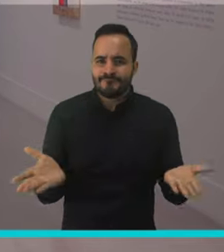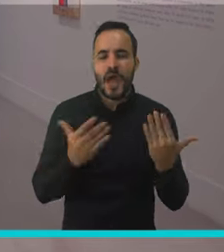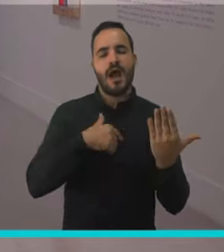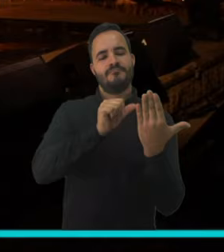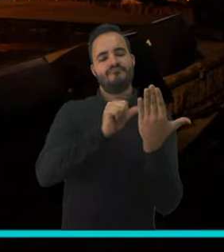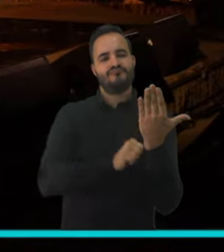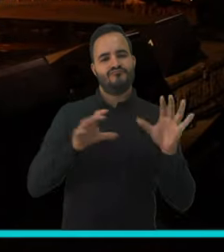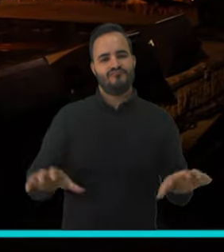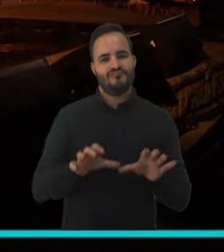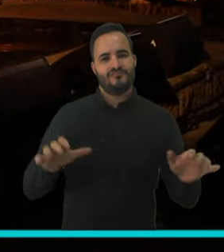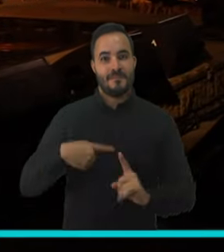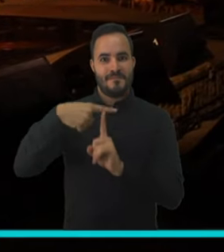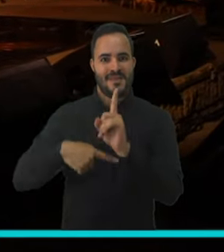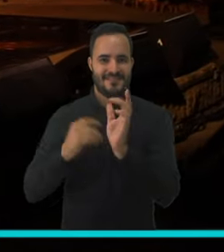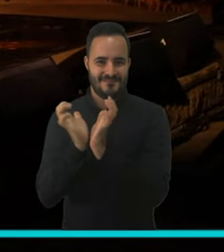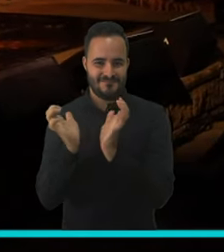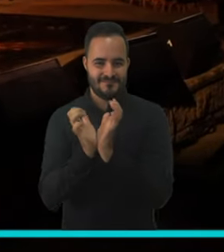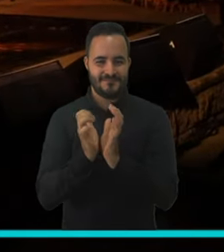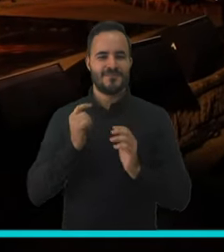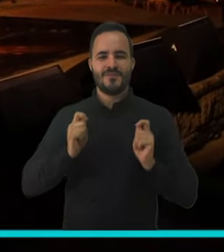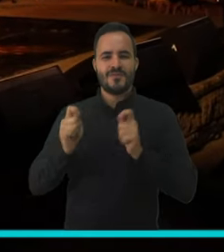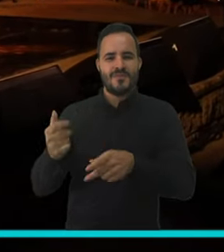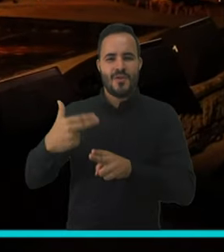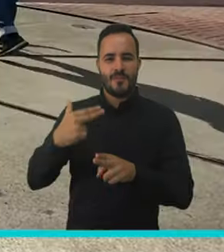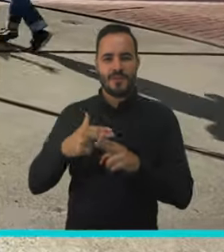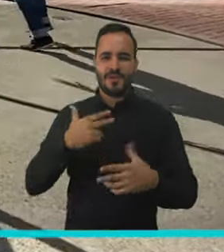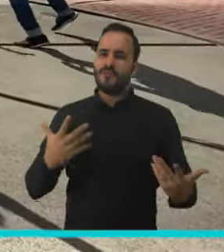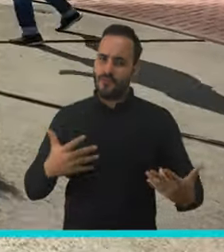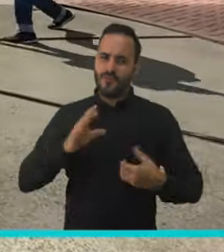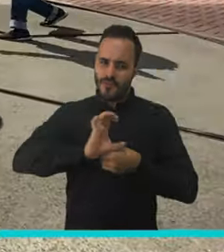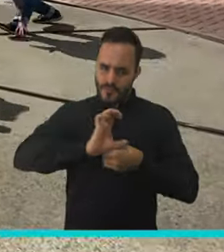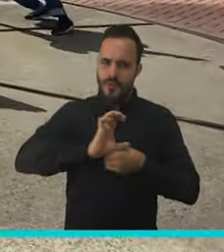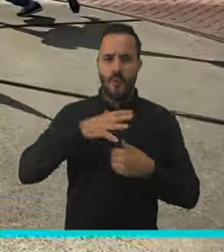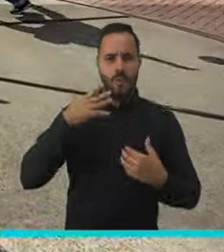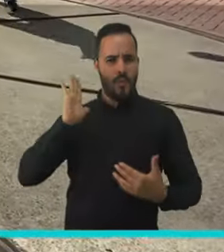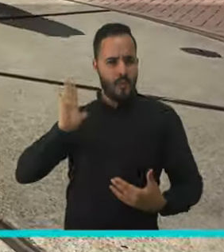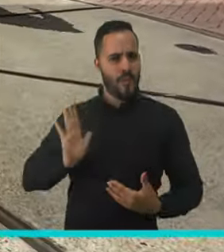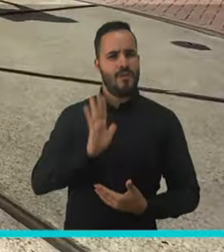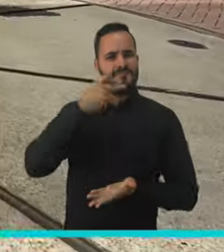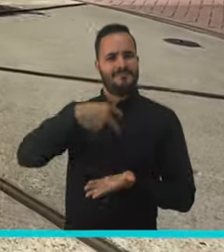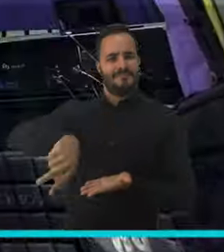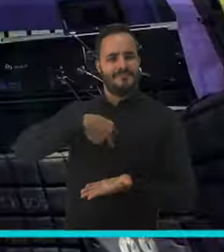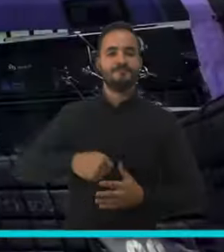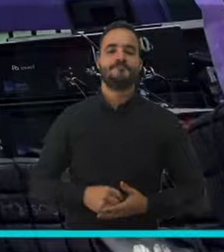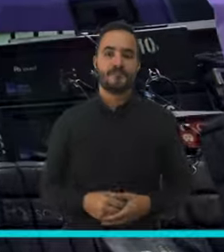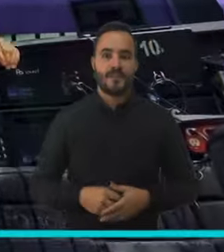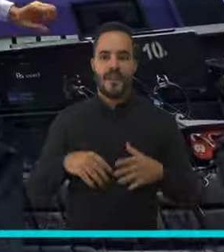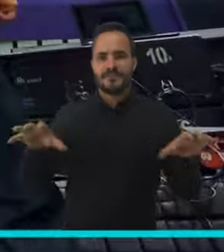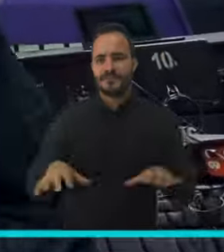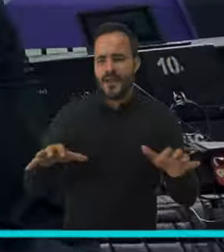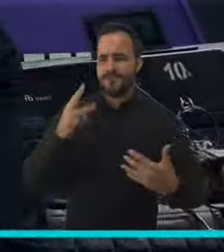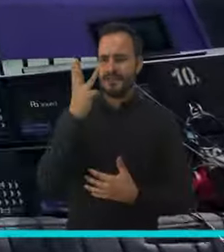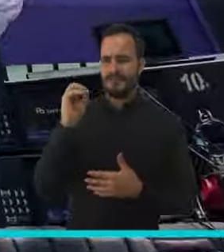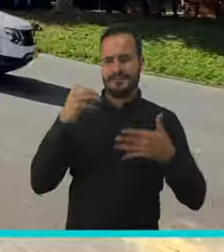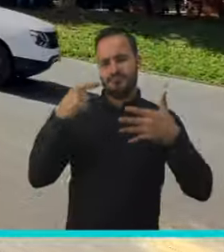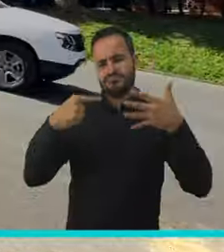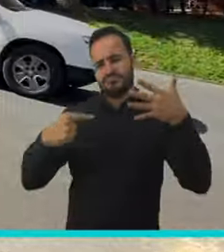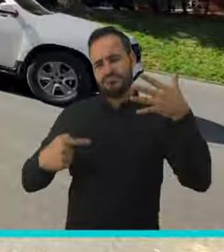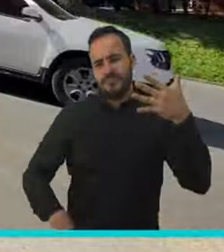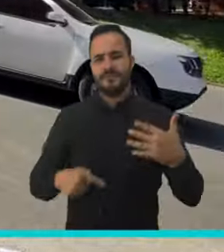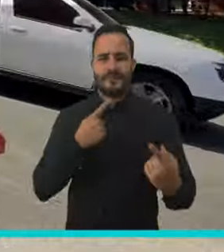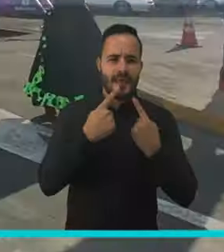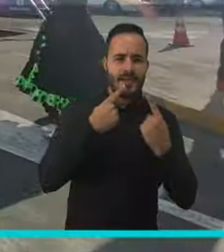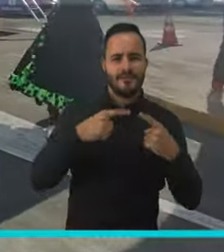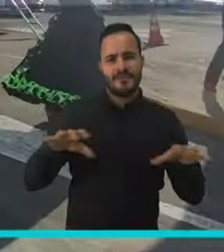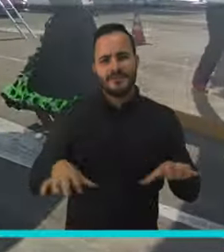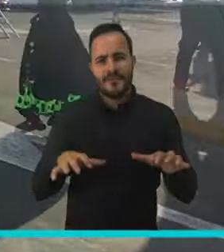desarrollará una agenda de actividades durante todo el mes de mayo denominada Medellín Si Danza. Serán más de 30 actividades entre